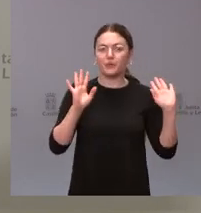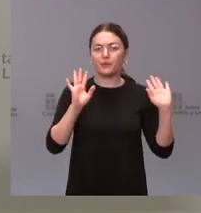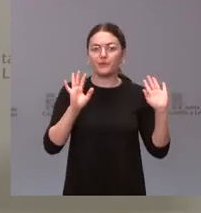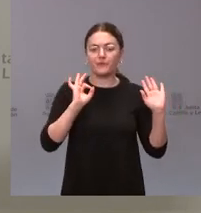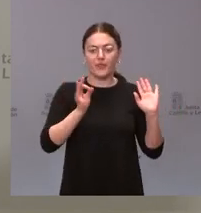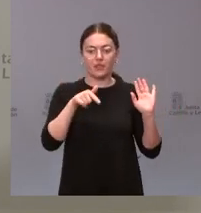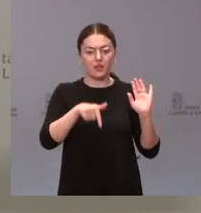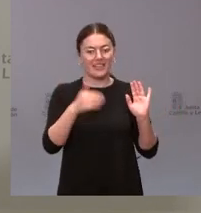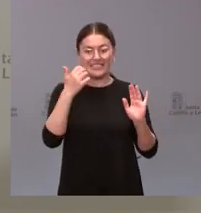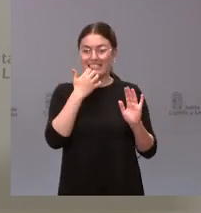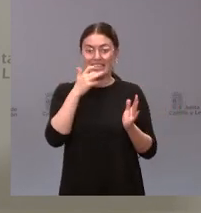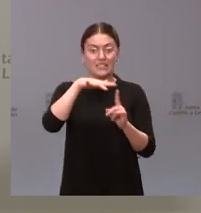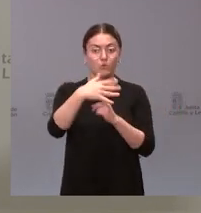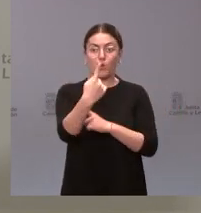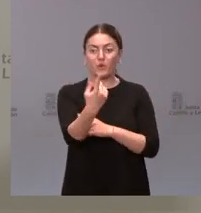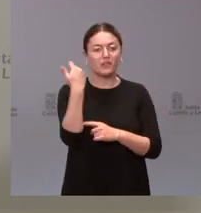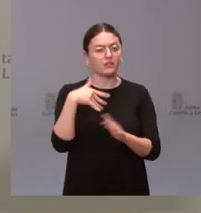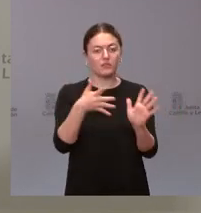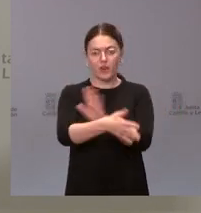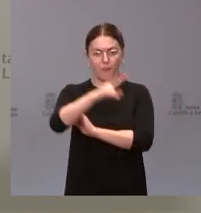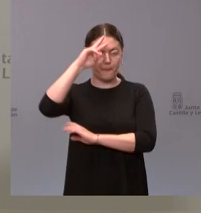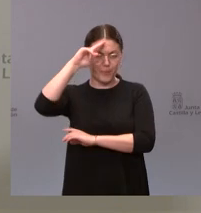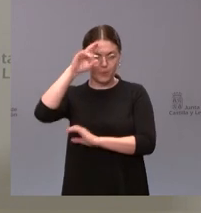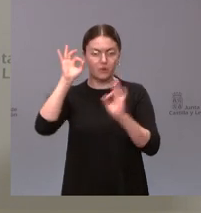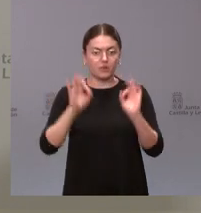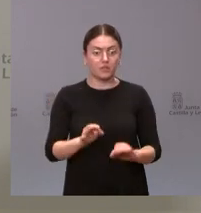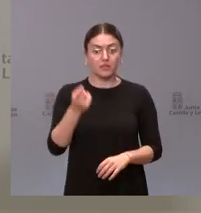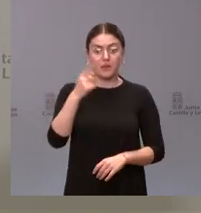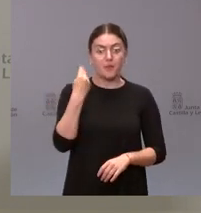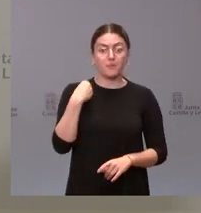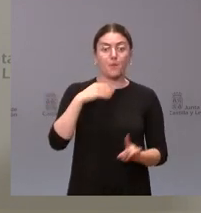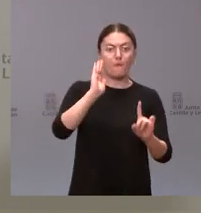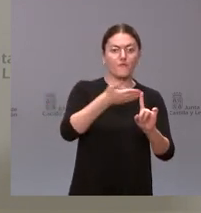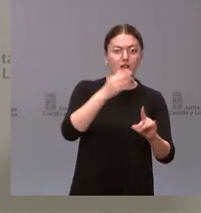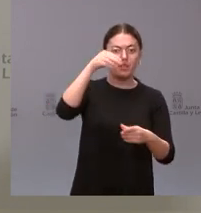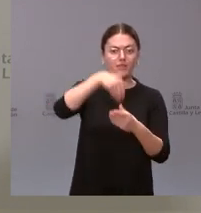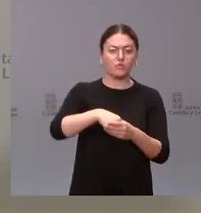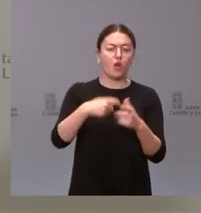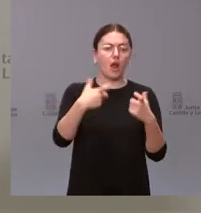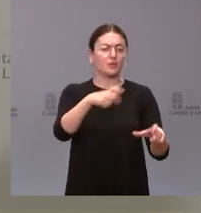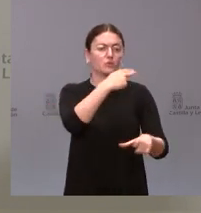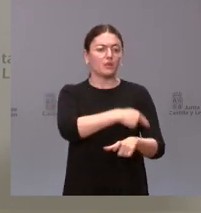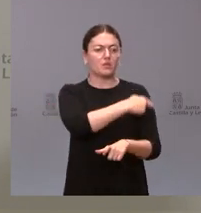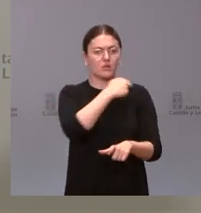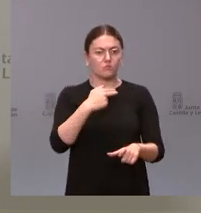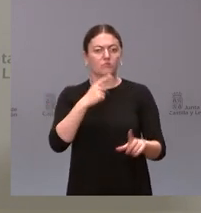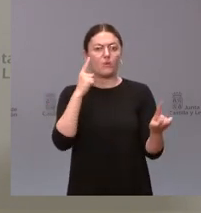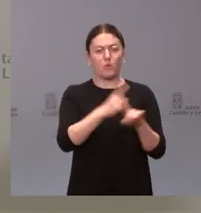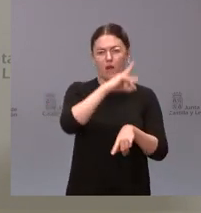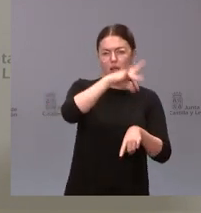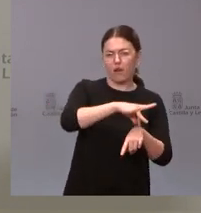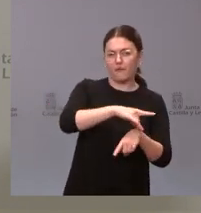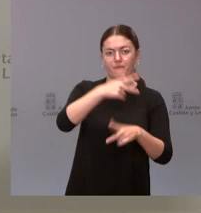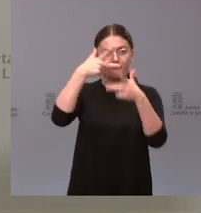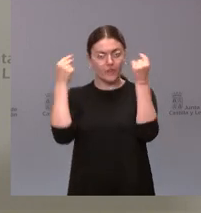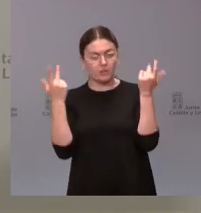un único caso ya sea un elemento de preocupación como lo es también la violencia en el ámbito sanitario que se produce hacia los profesionales y por tanto desde aquí